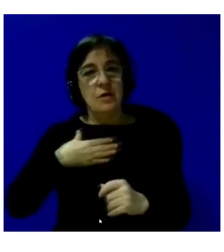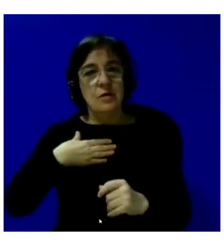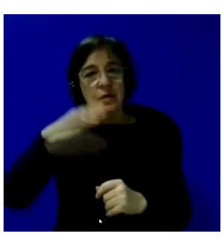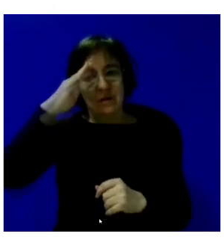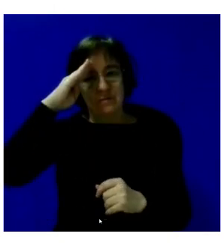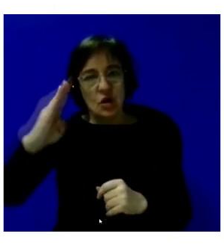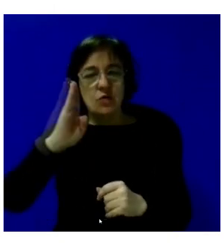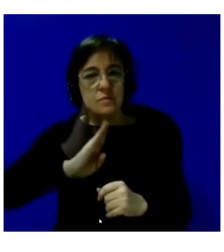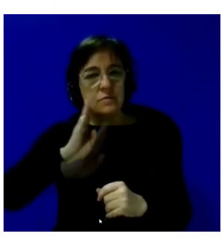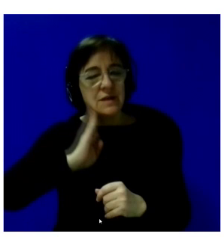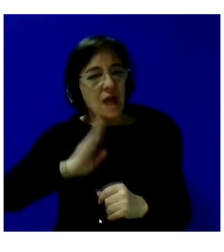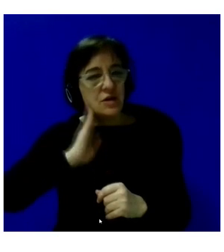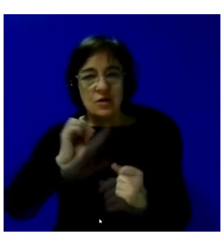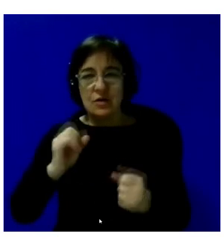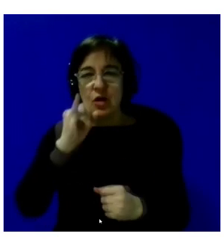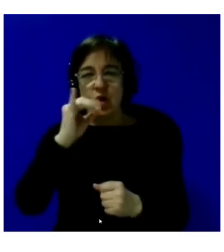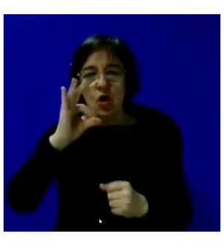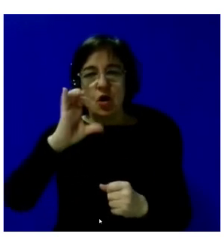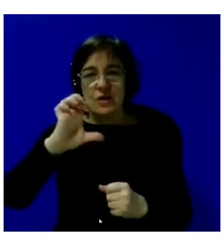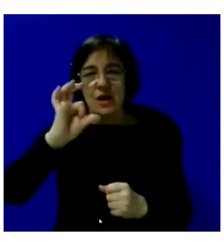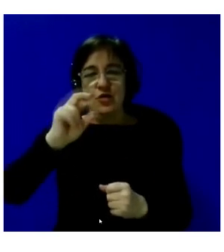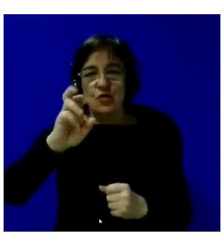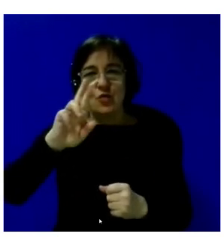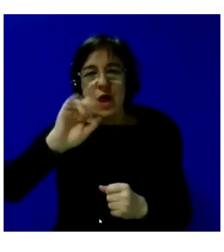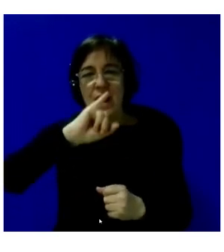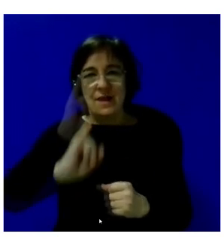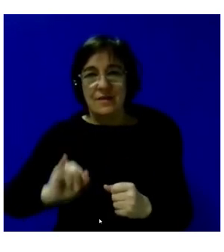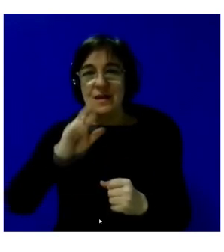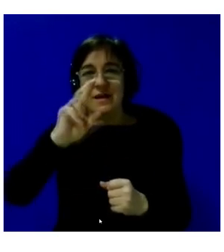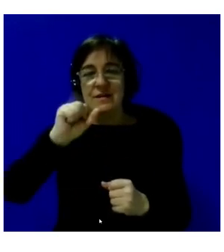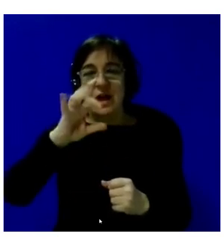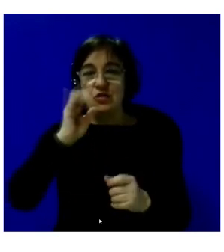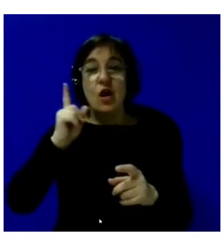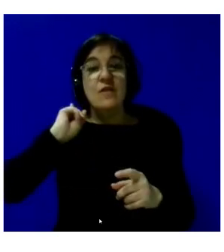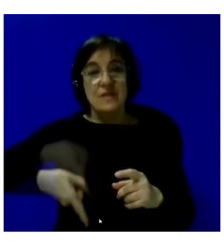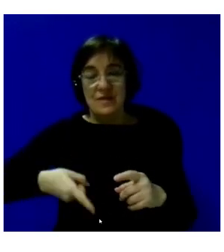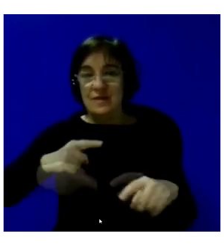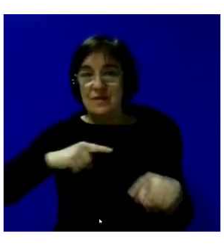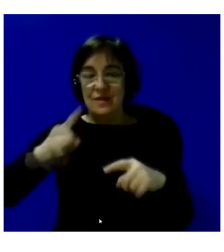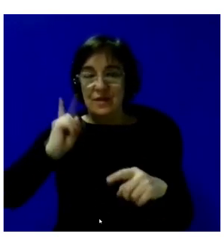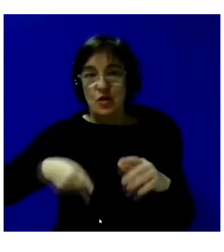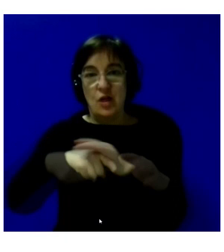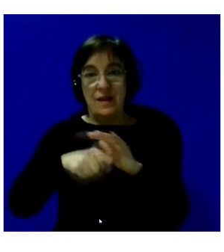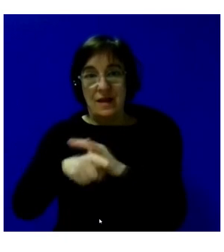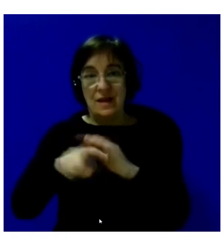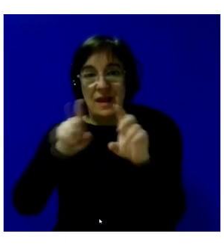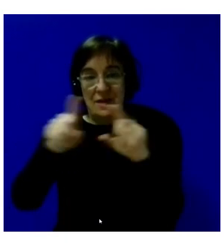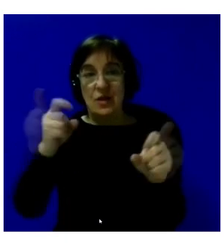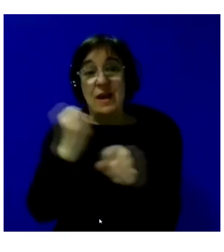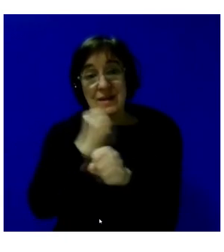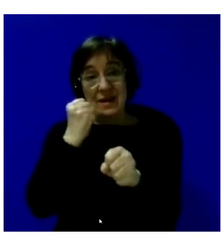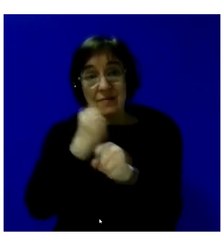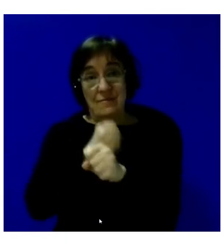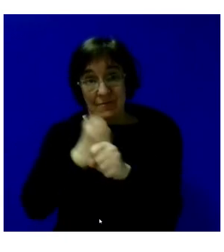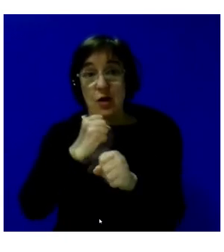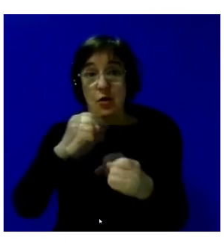afectuosamente a don José Suárez Tascón, director gerente de la entidad estatal de trabajo penitenciario y formación